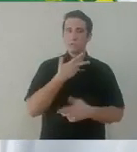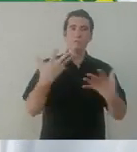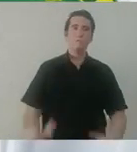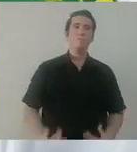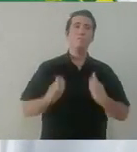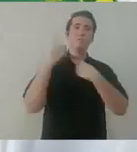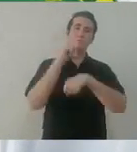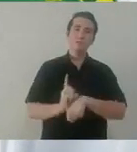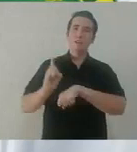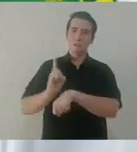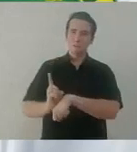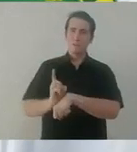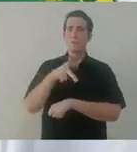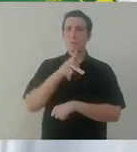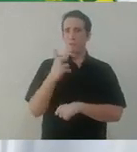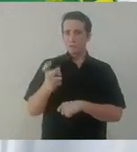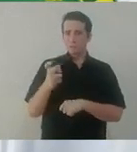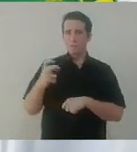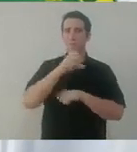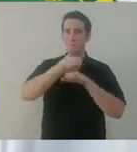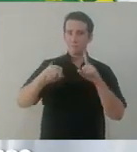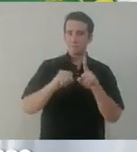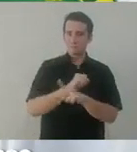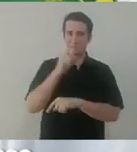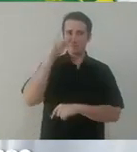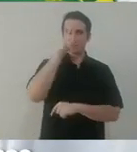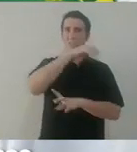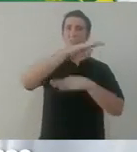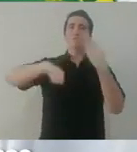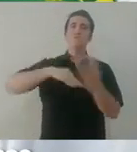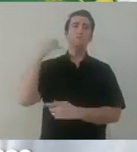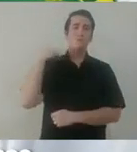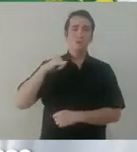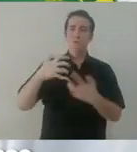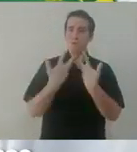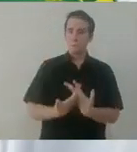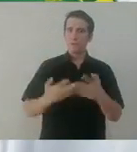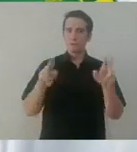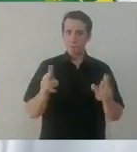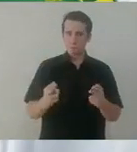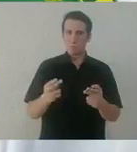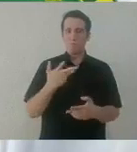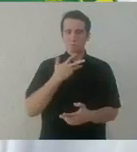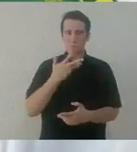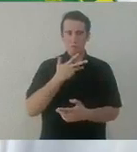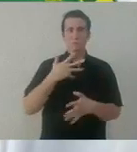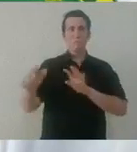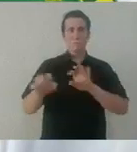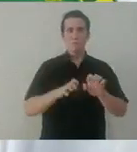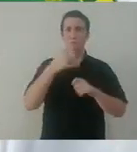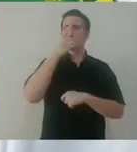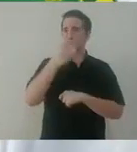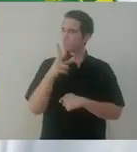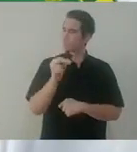menos tiene y que vive al día. Pero ante esta delicada situación, a todos los yucatecos y a todas las empresas y negocios que generan empleos,